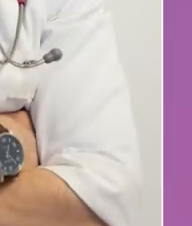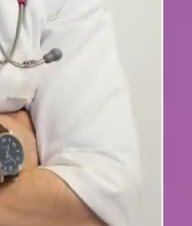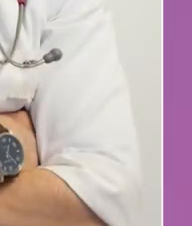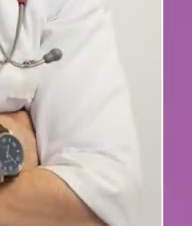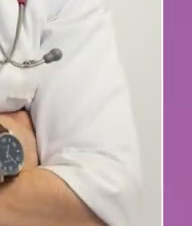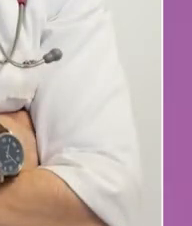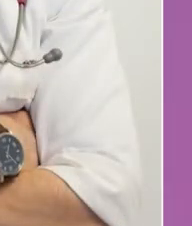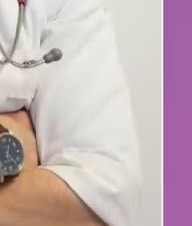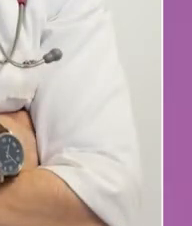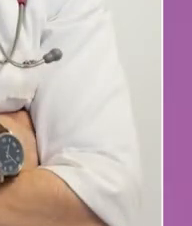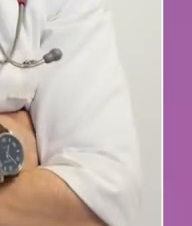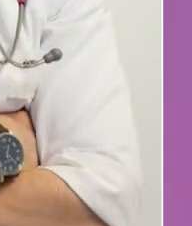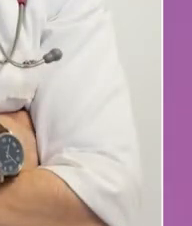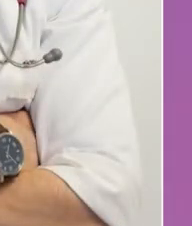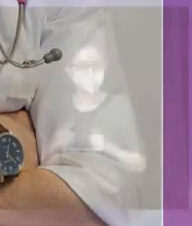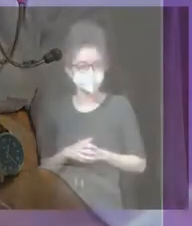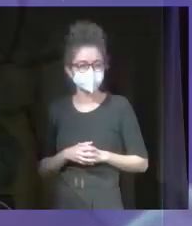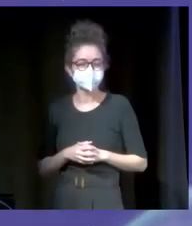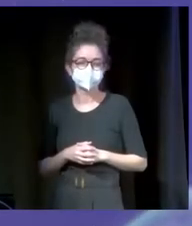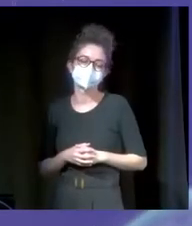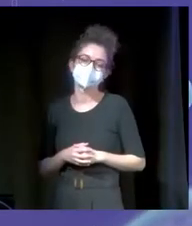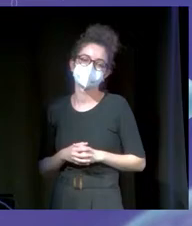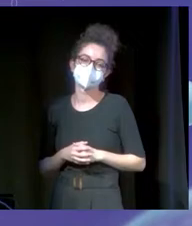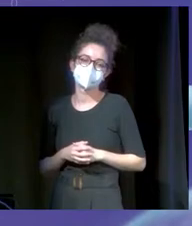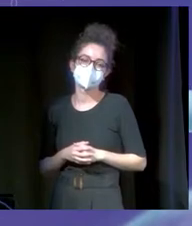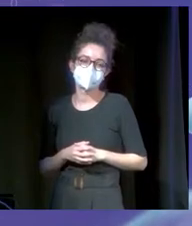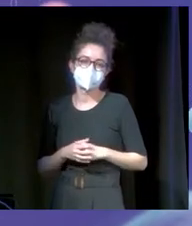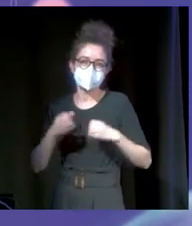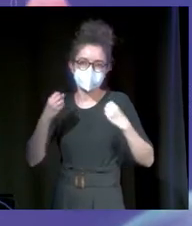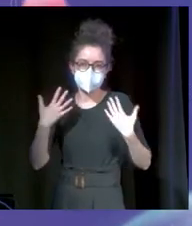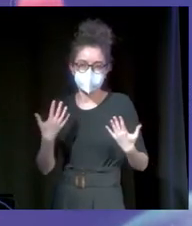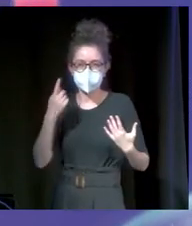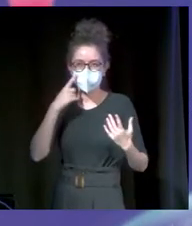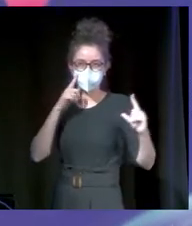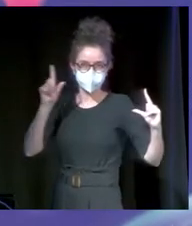¿Qué tal? ¿Cómo estáis? Bueno, a ver si va a la presentación.